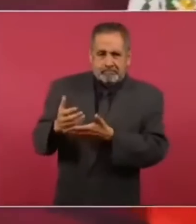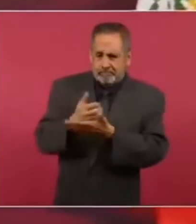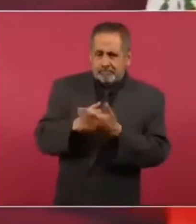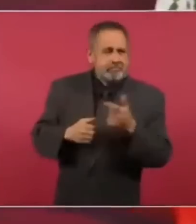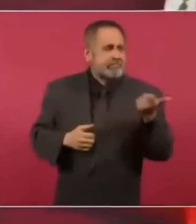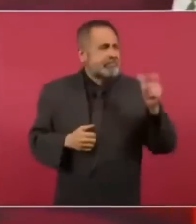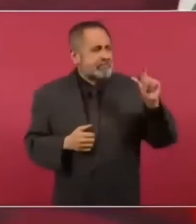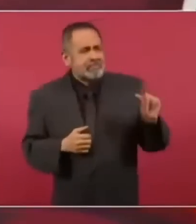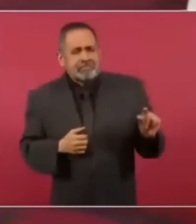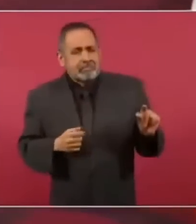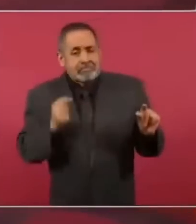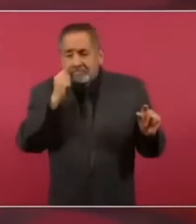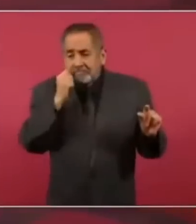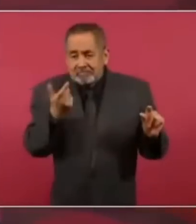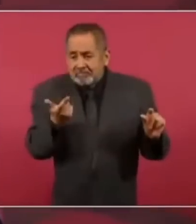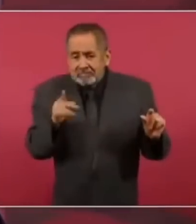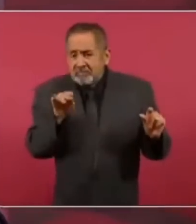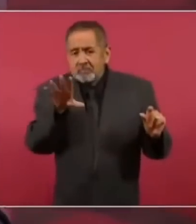fuesen las colegiaturas,